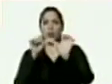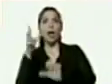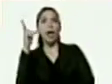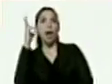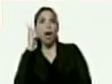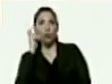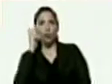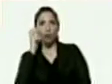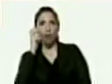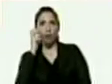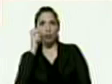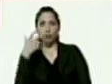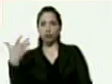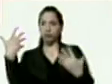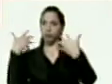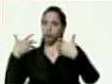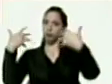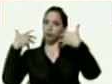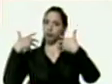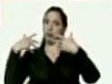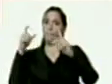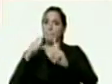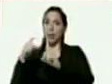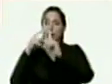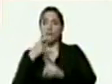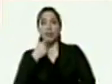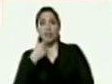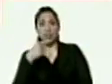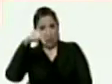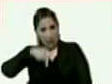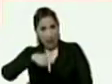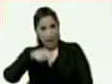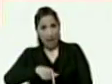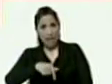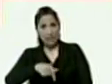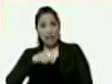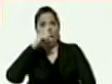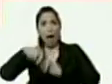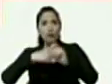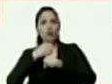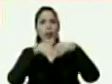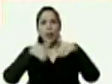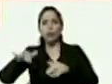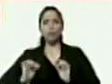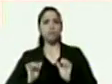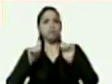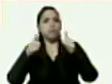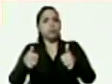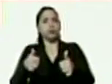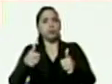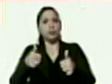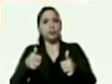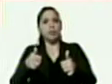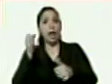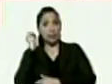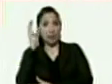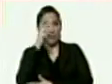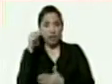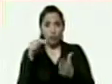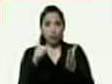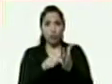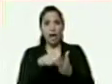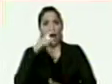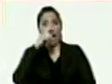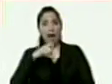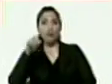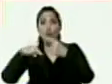orientadas en sus palabras decirle que este ciclo electoral se inicia este año con la asamblea nacional el año